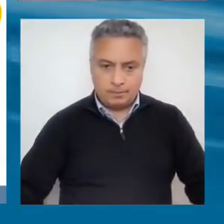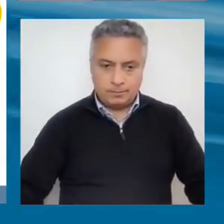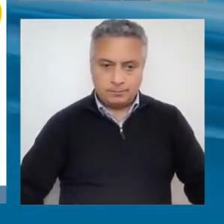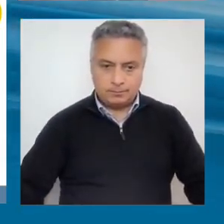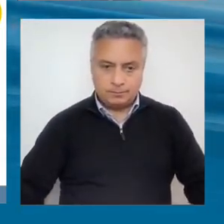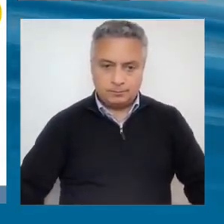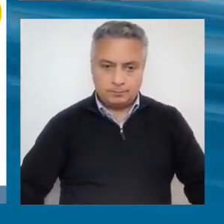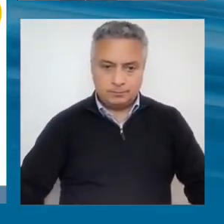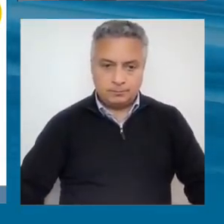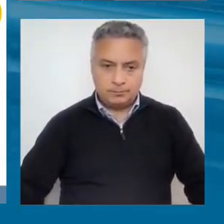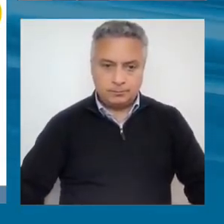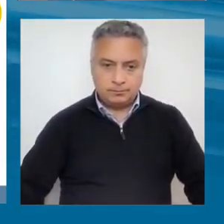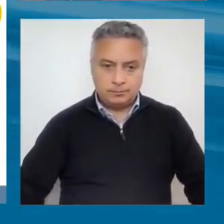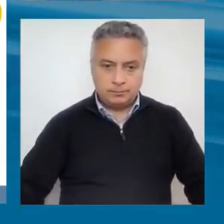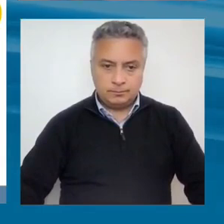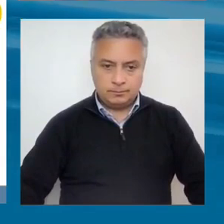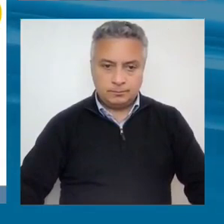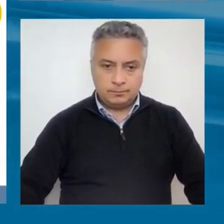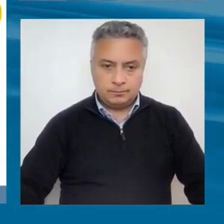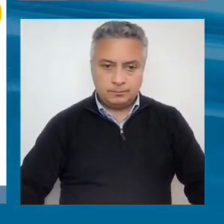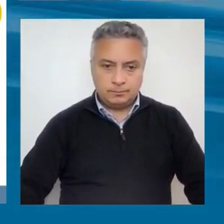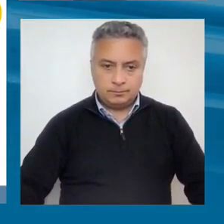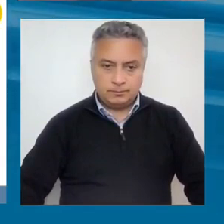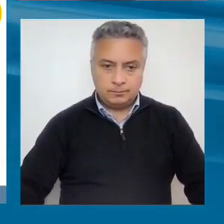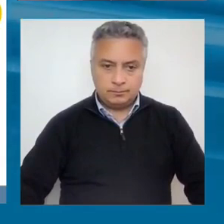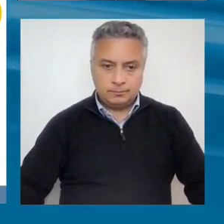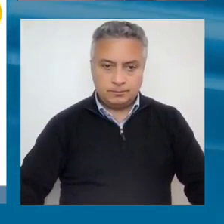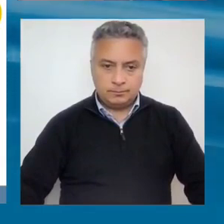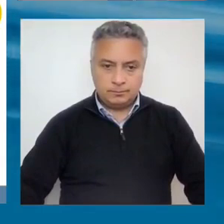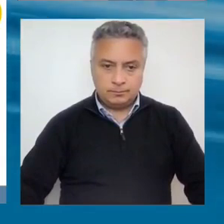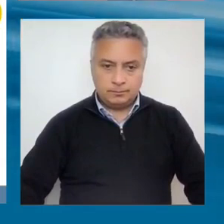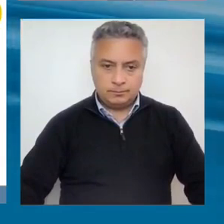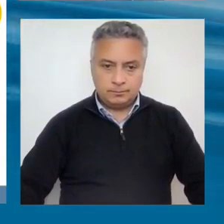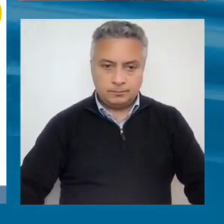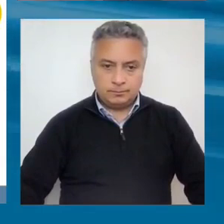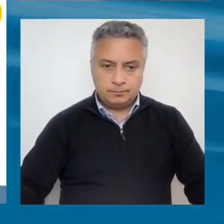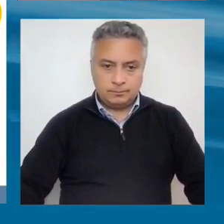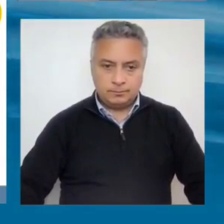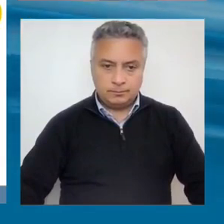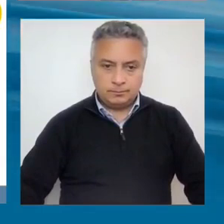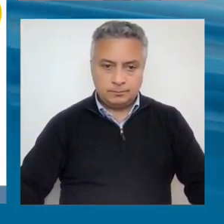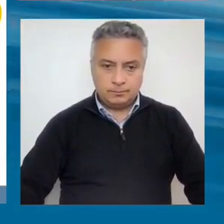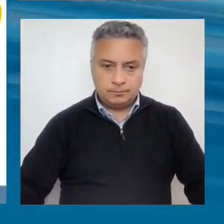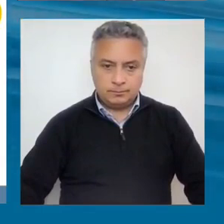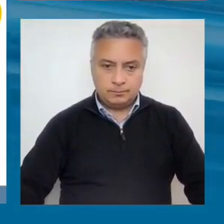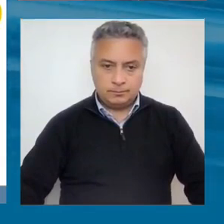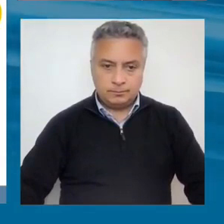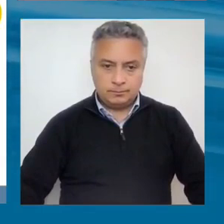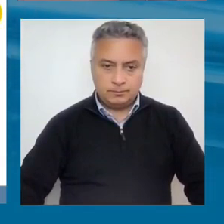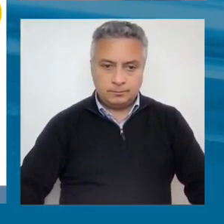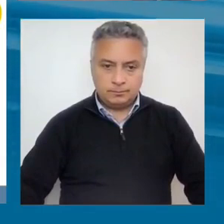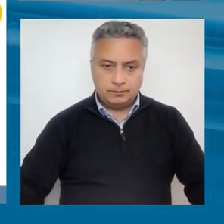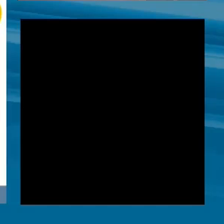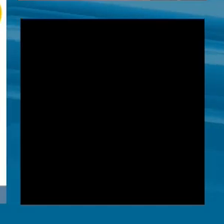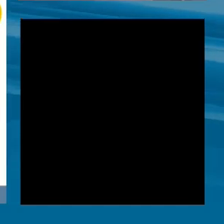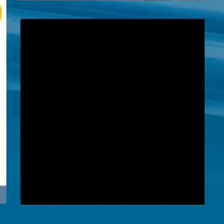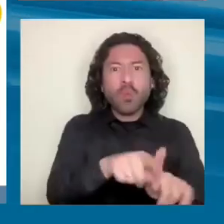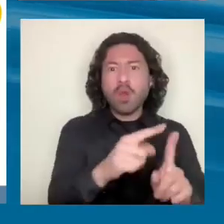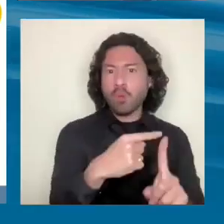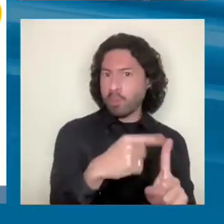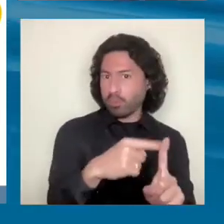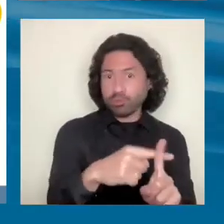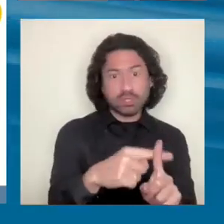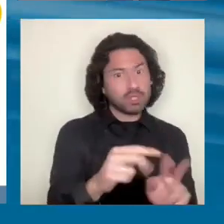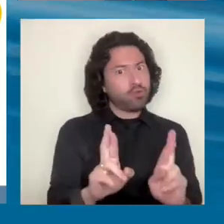no, la capacidad de mover a la sociedad en esa dirección, y ojalá que sea una dirección positiva, porque también hay unas capacidades de mover a las